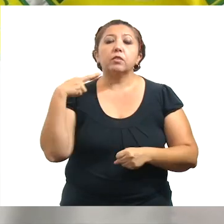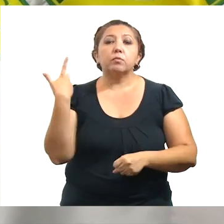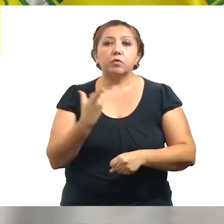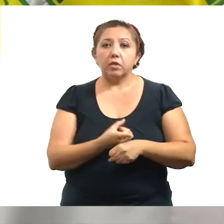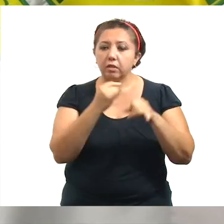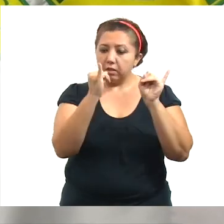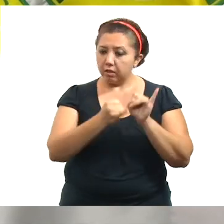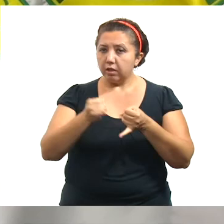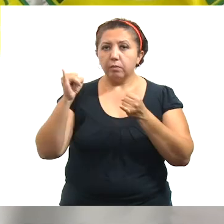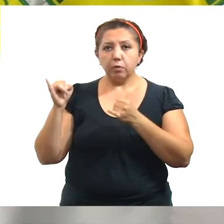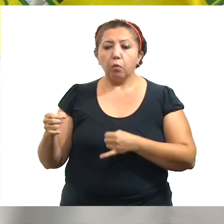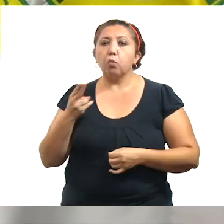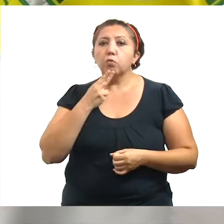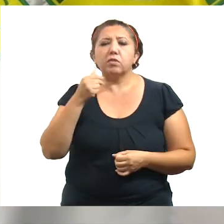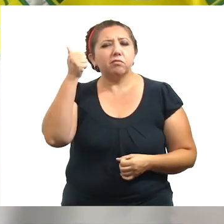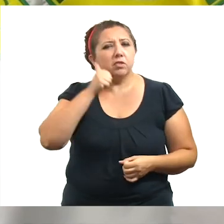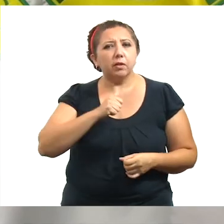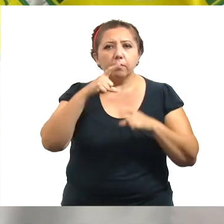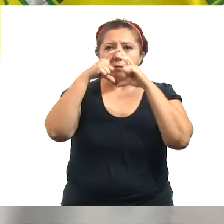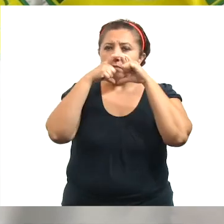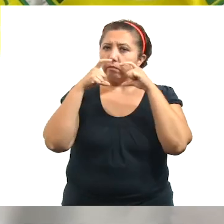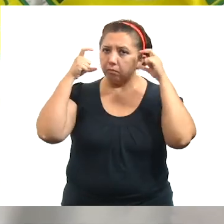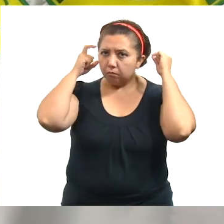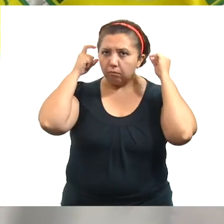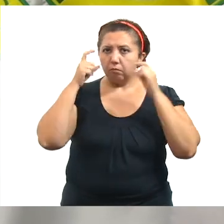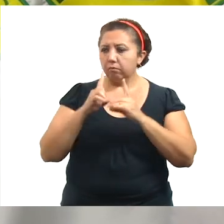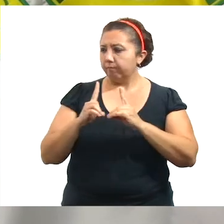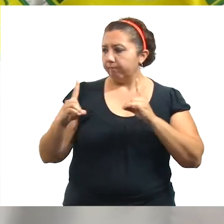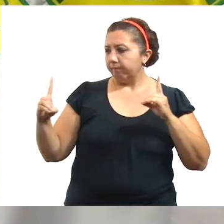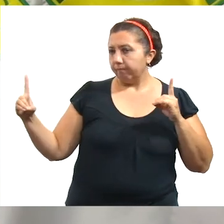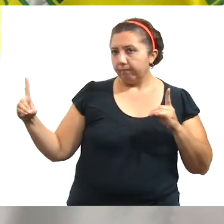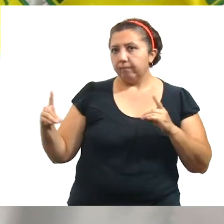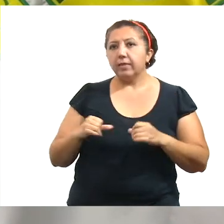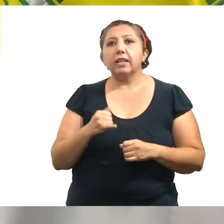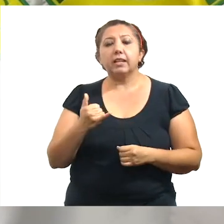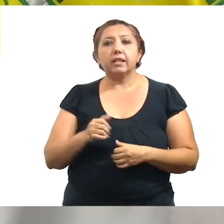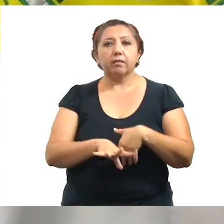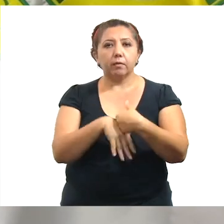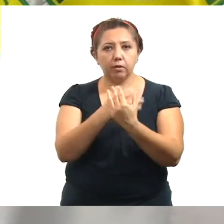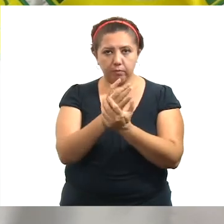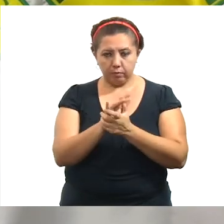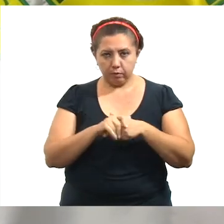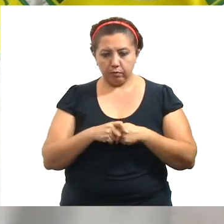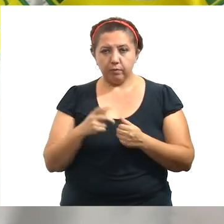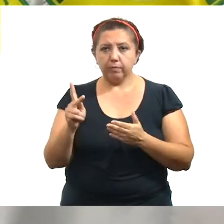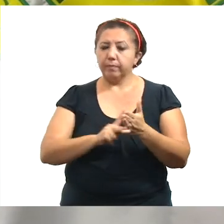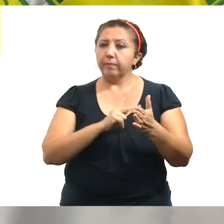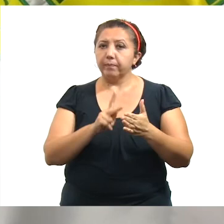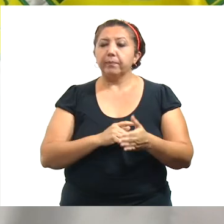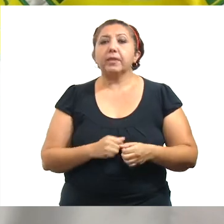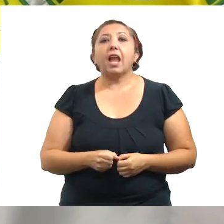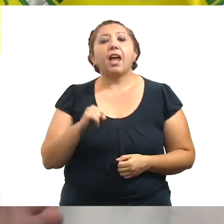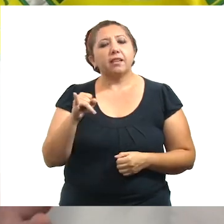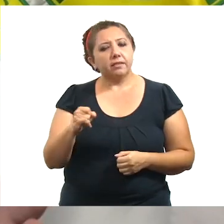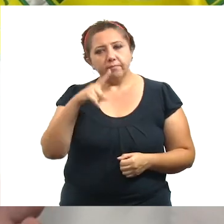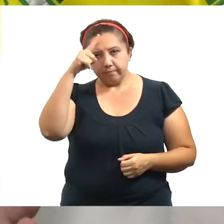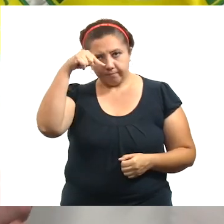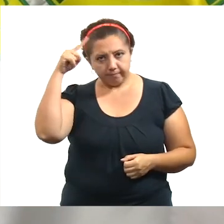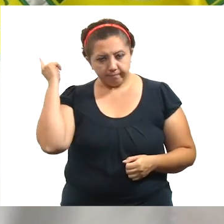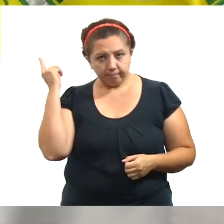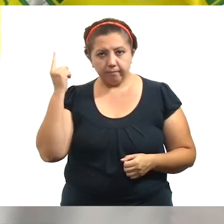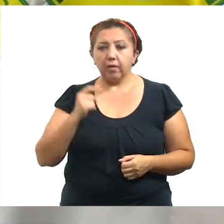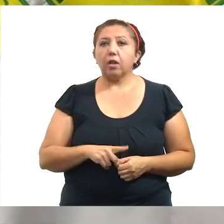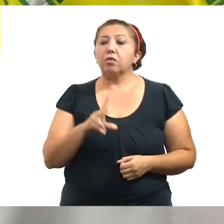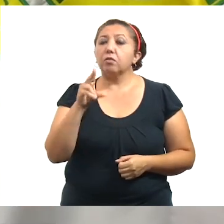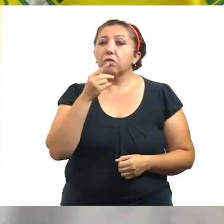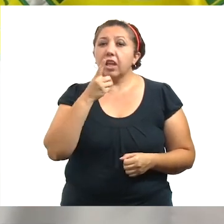responsabilidad individual, utilizando siempre cubrebocas, guardando la sana distancia y lavándonos las manos frecuentemente, así de sencillo.